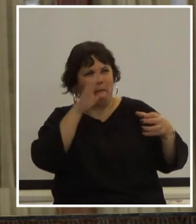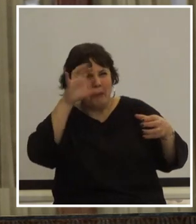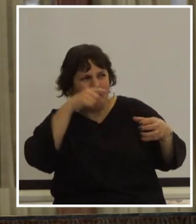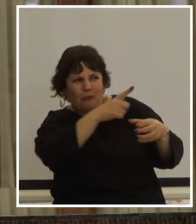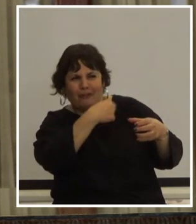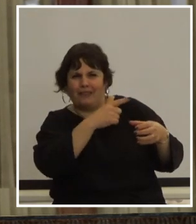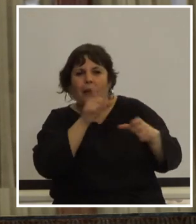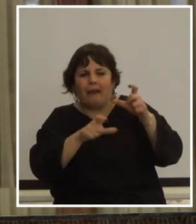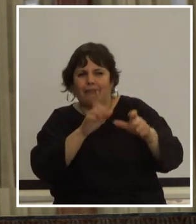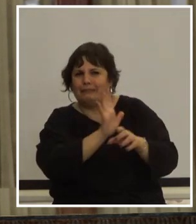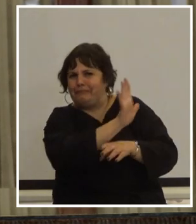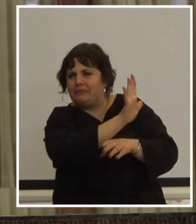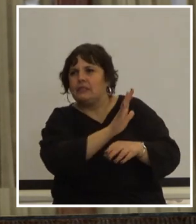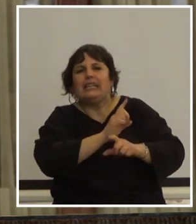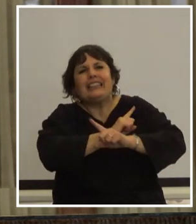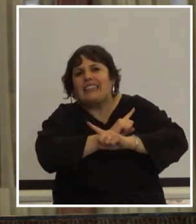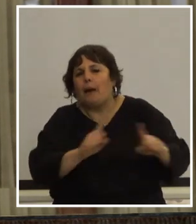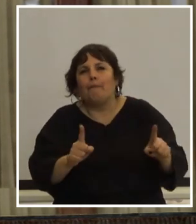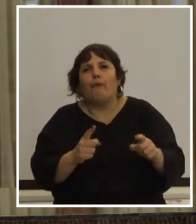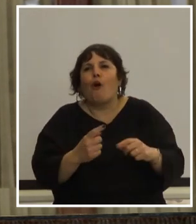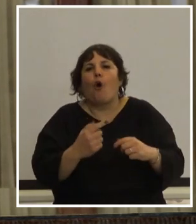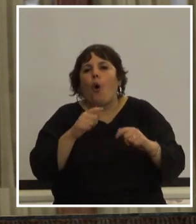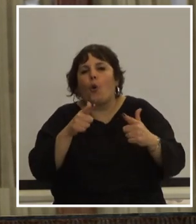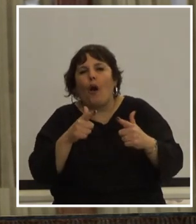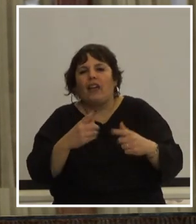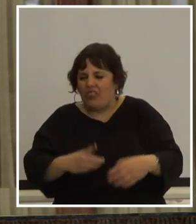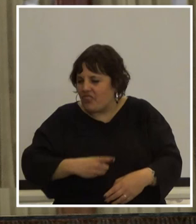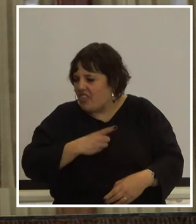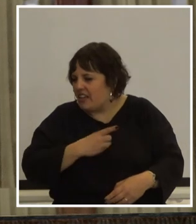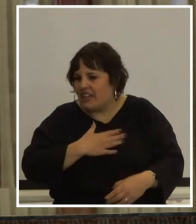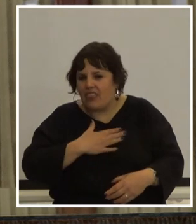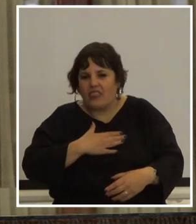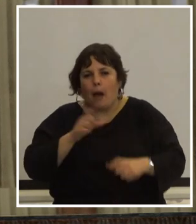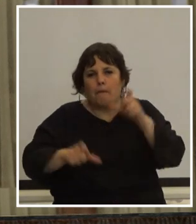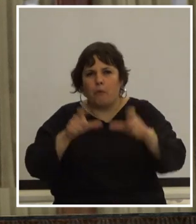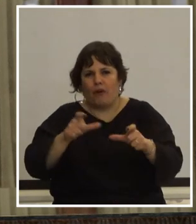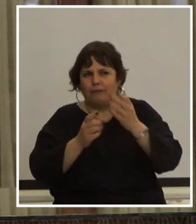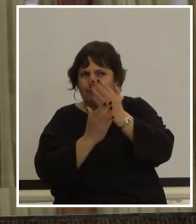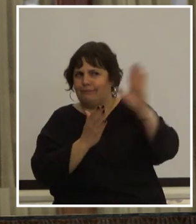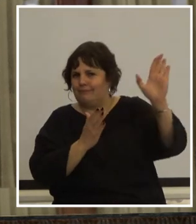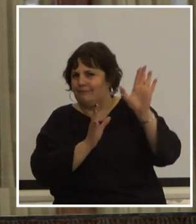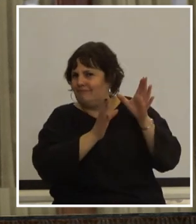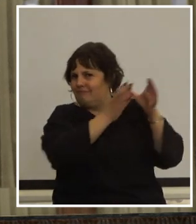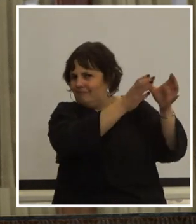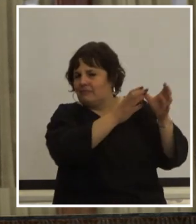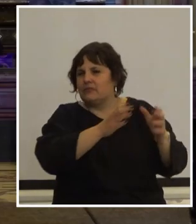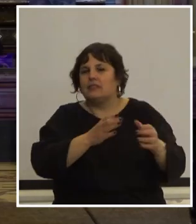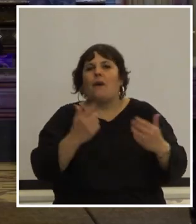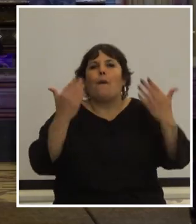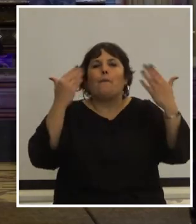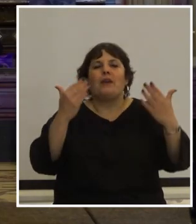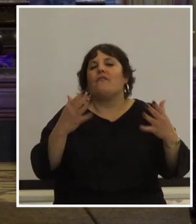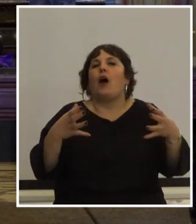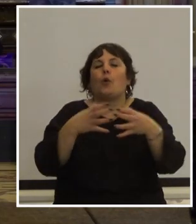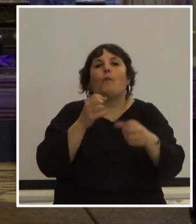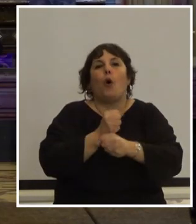memoria popular ni tendrán un lugar en la dignidad de nuestro pueblo uruguayo viva la clase